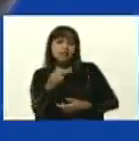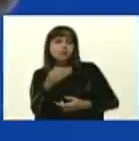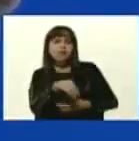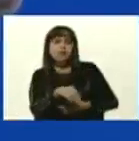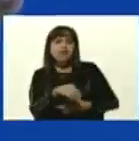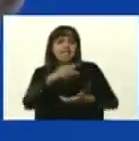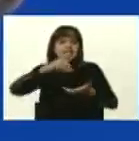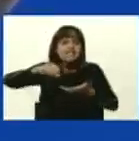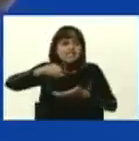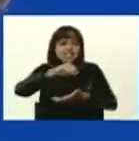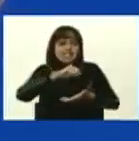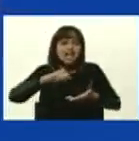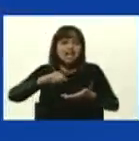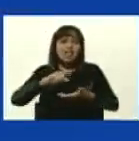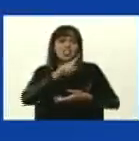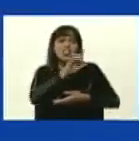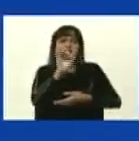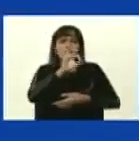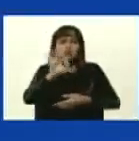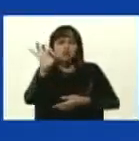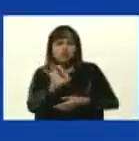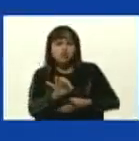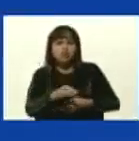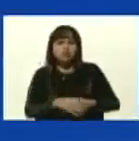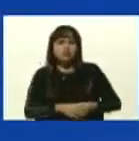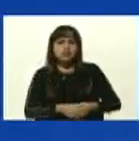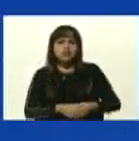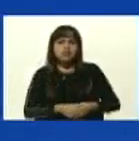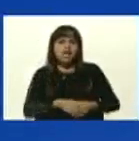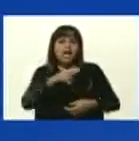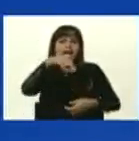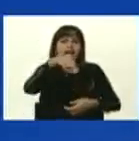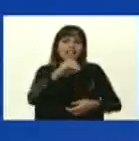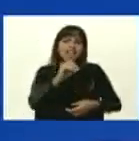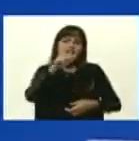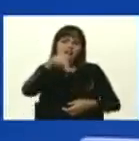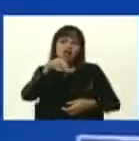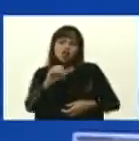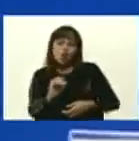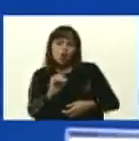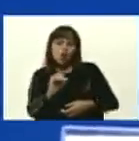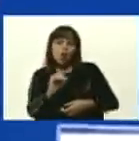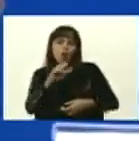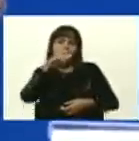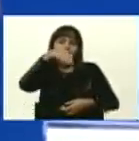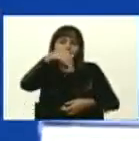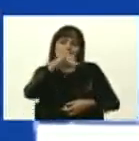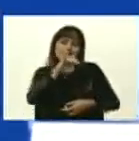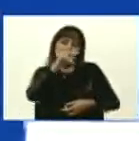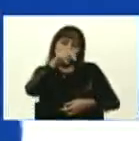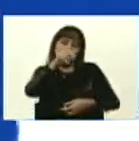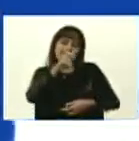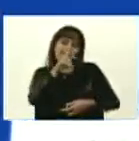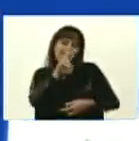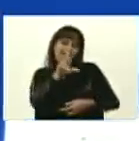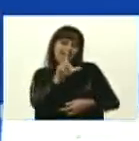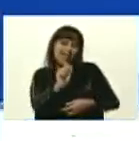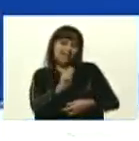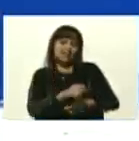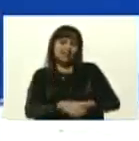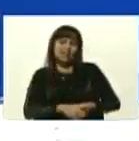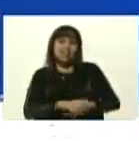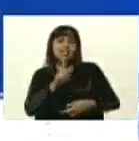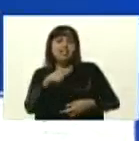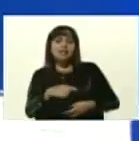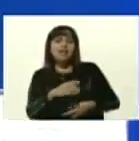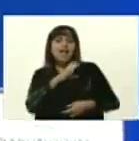sales 10%, nanominerales 6.7 gramos, y calcio